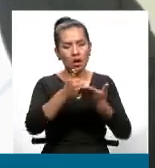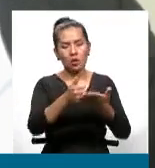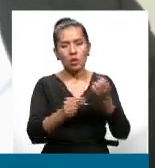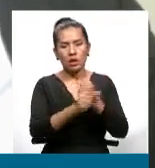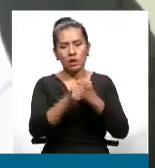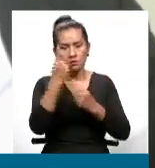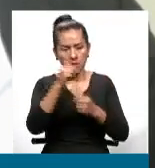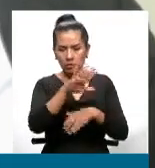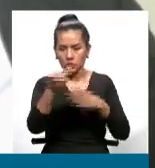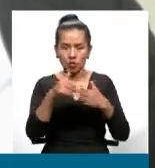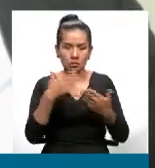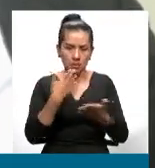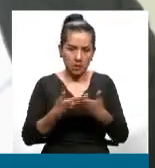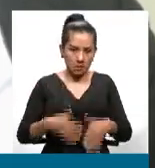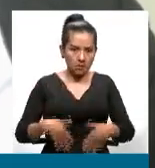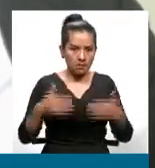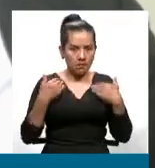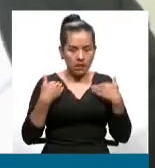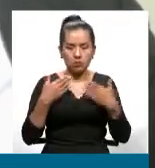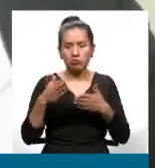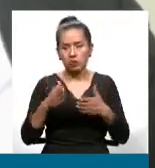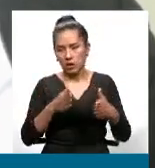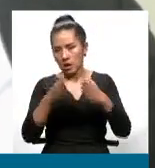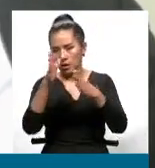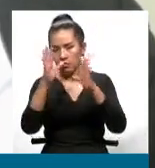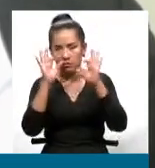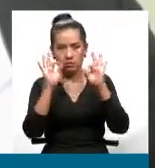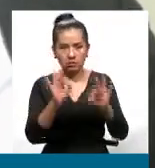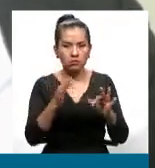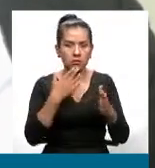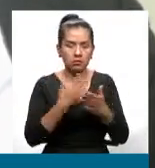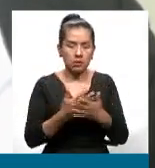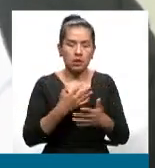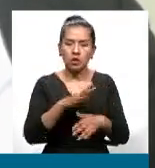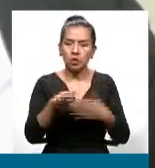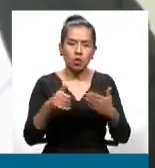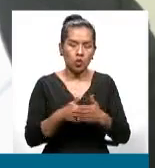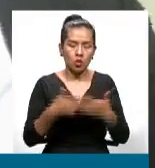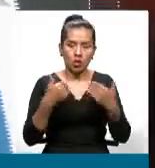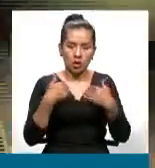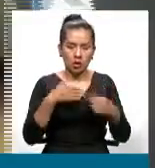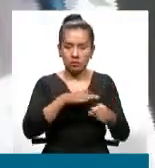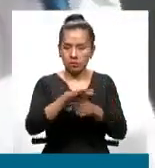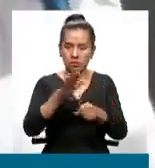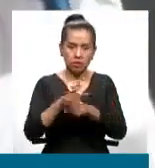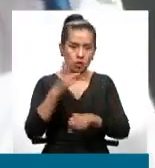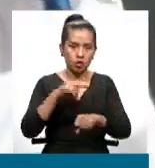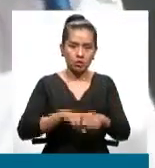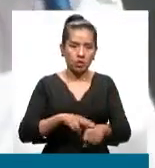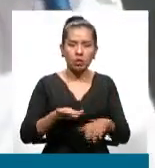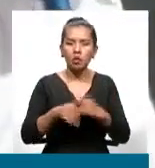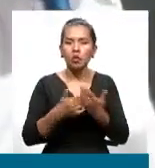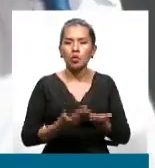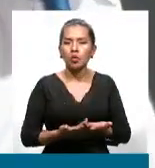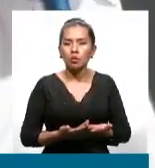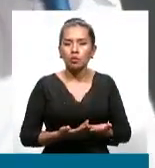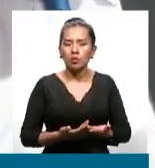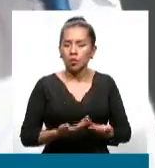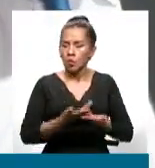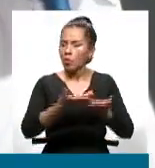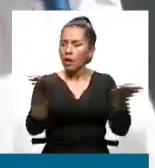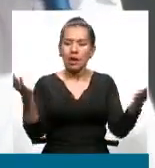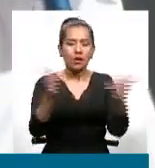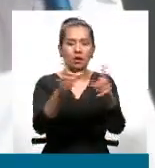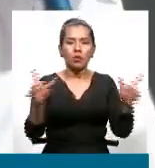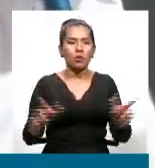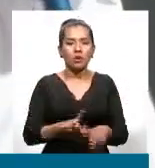vivir bien, está garantizando por lo menos ese camino de dignidad para la población boliviana en su conjunto, en cualquier región que